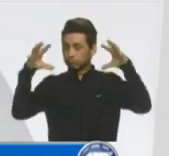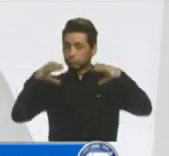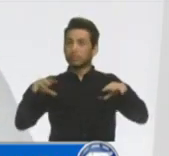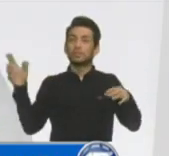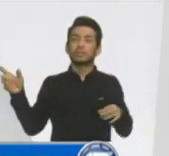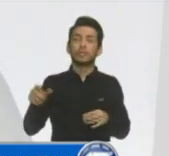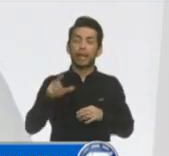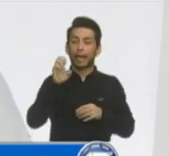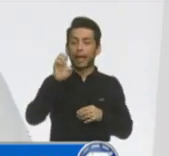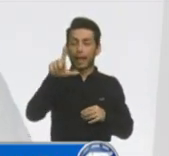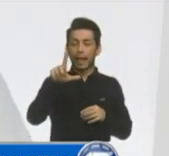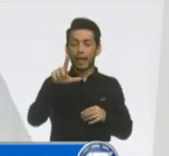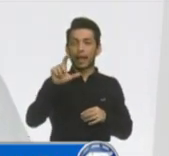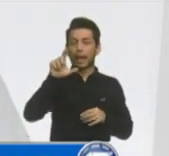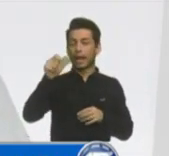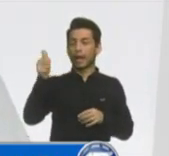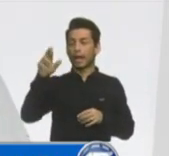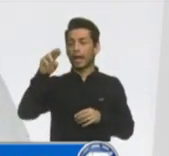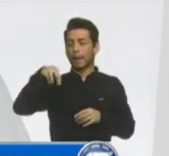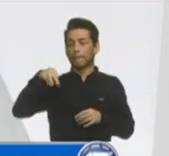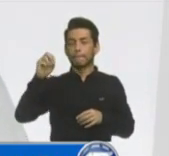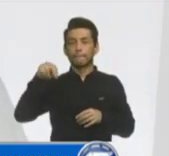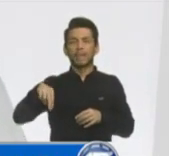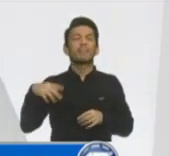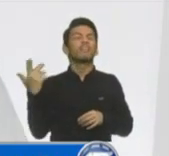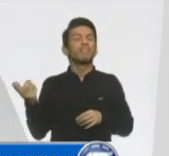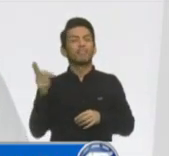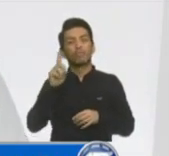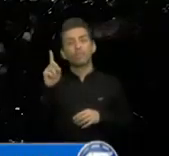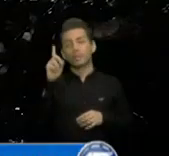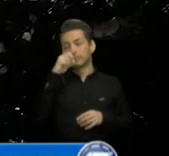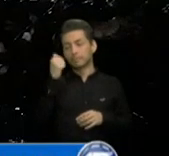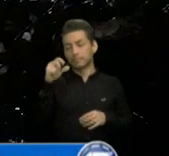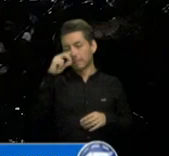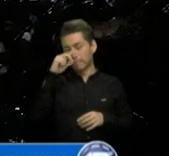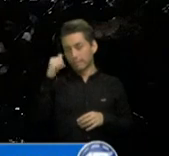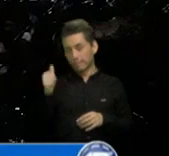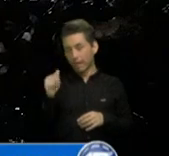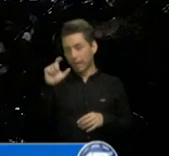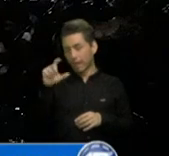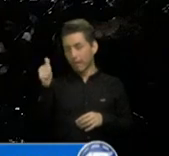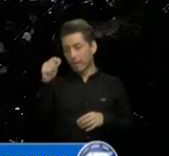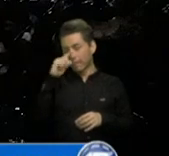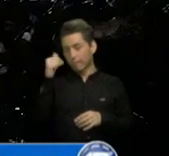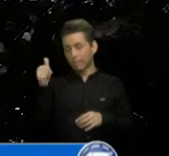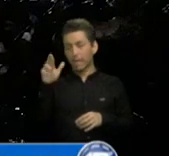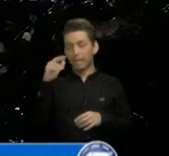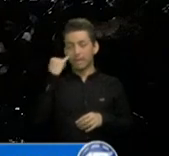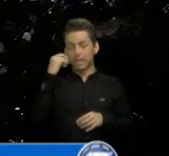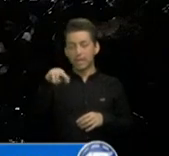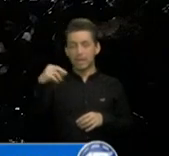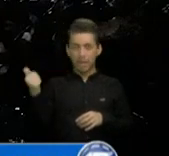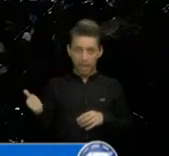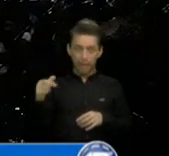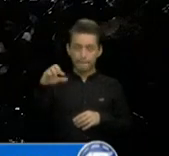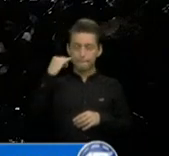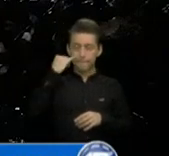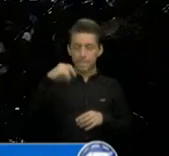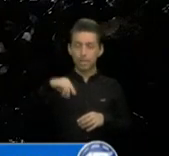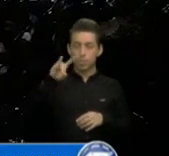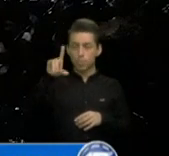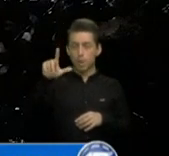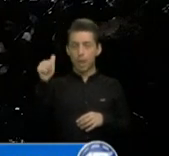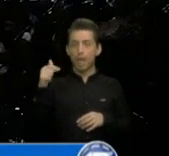Carmen. Esto en Santa Catarina Pinula, una condición que se dio dentro de una constructora. Esto generó esta